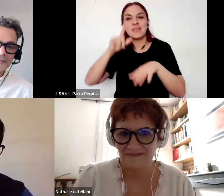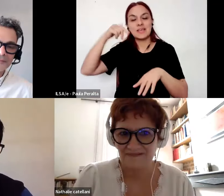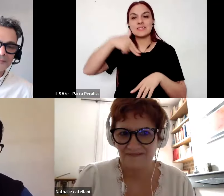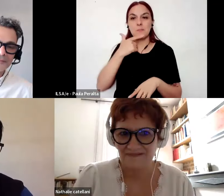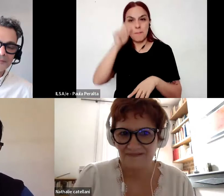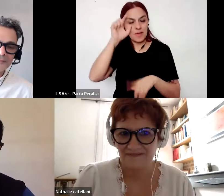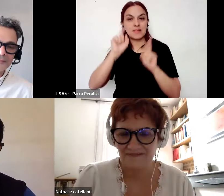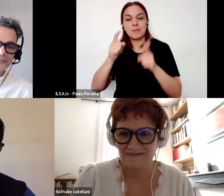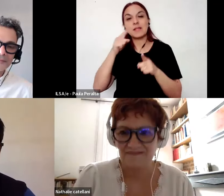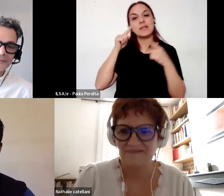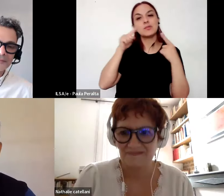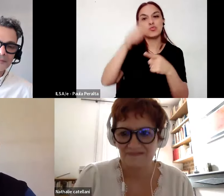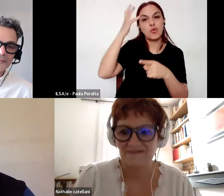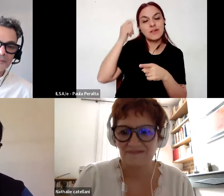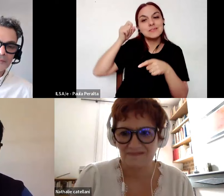Francia en Argentina